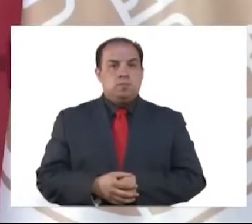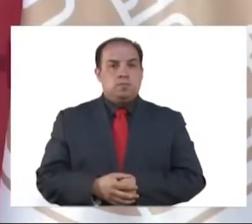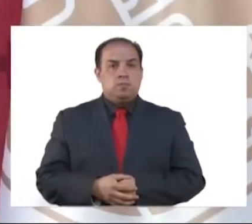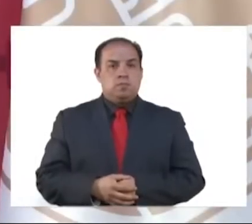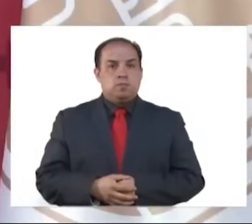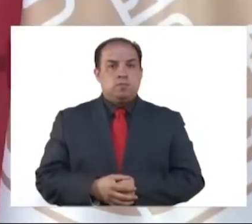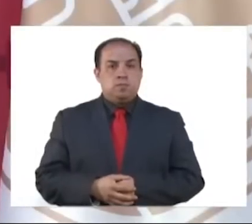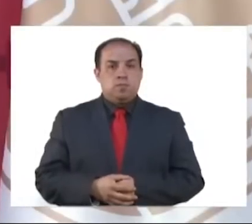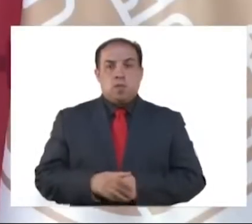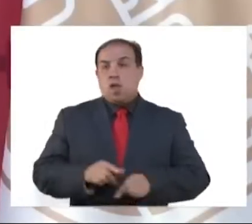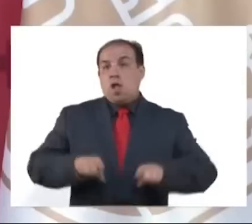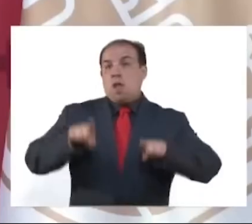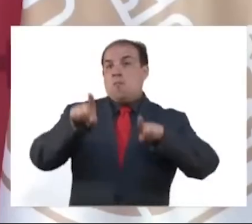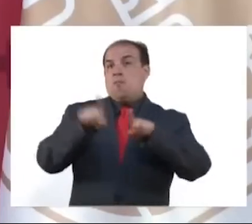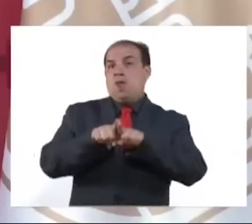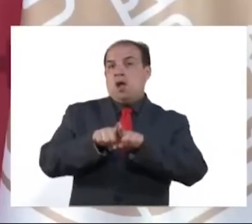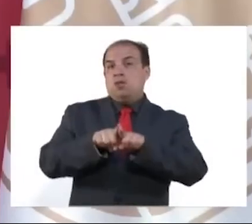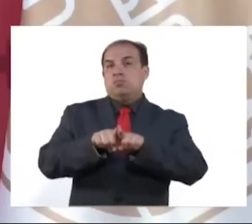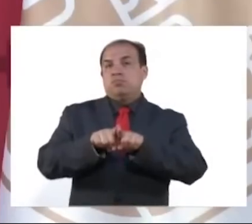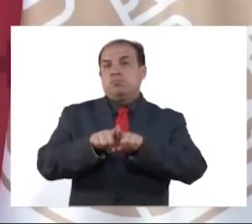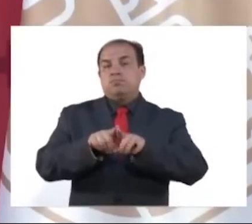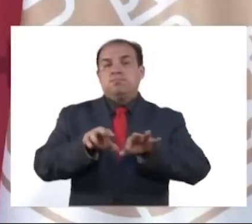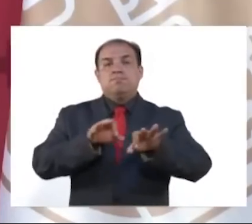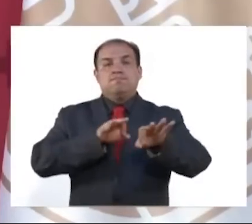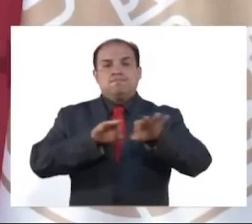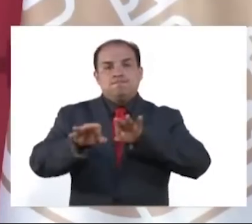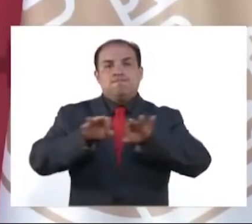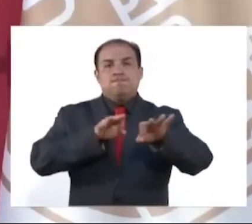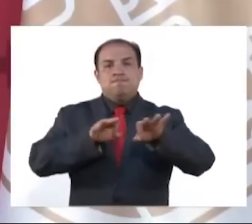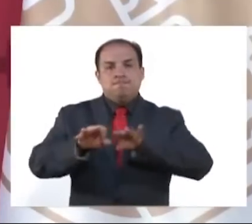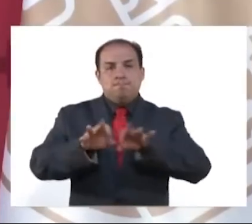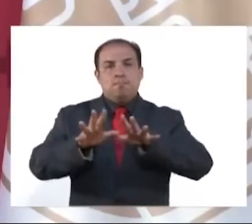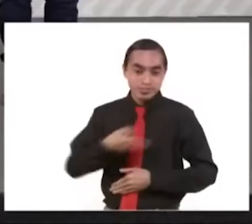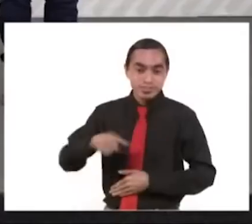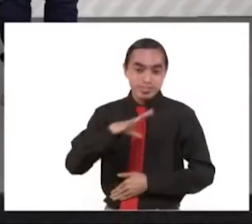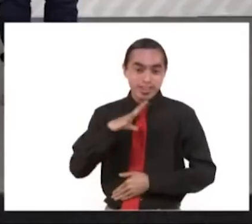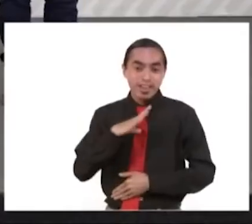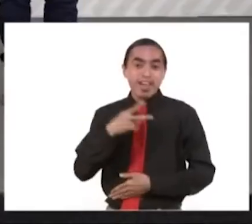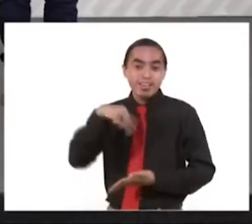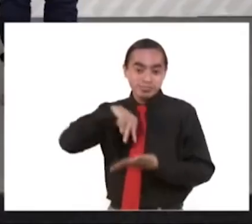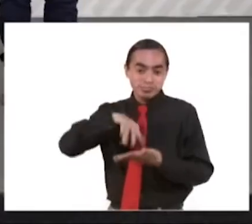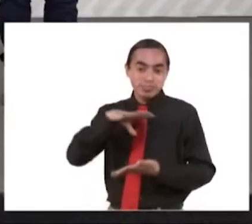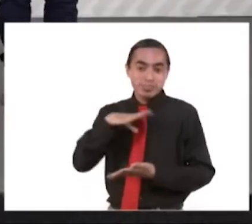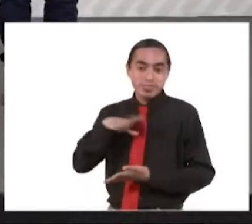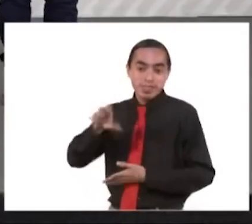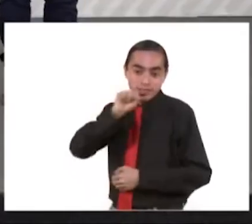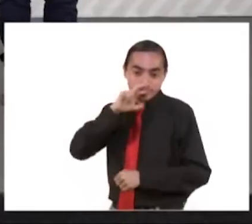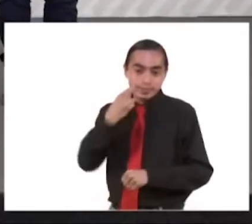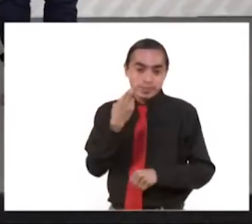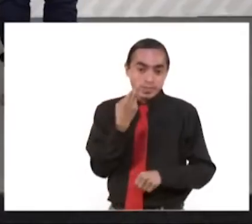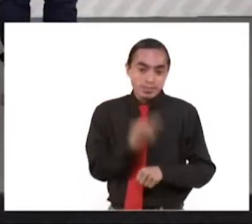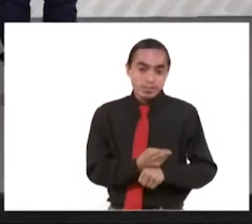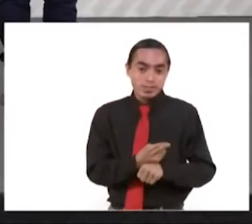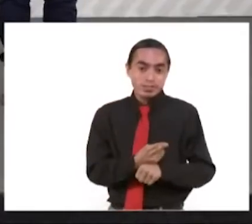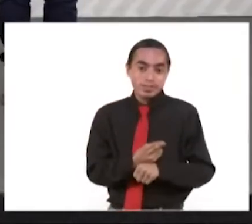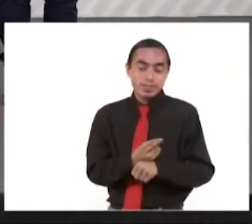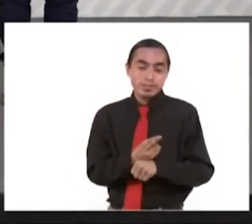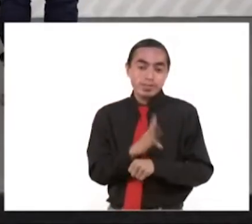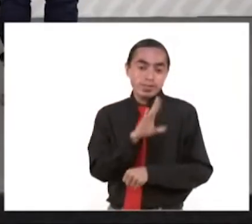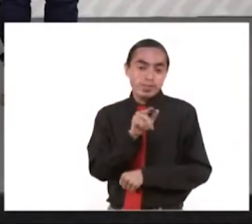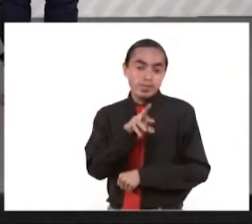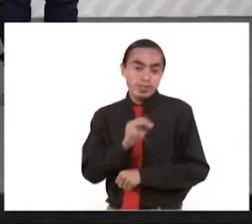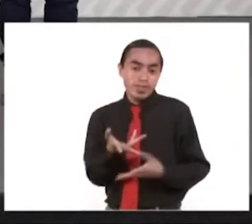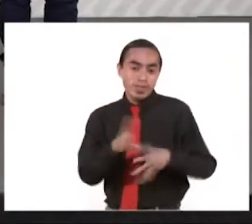provisional el secretario de gobierno. Actualmente, dicho cargo lo ocupa Martí Batrés. Una vez entregado el